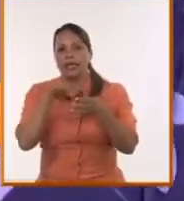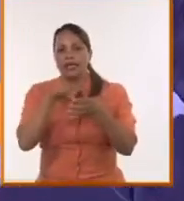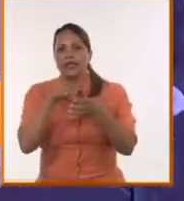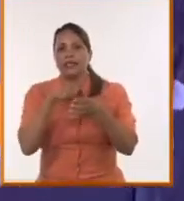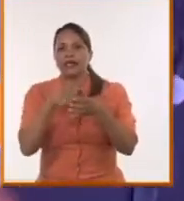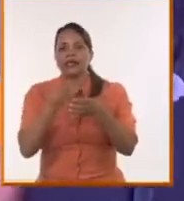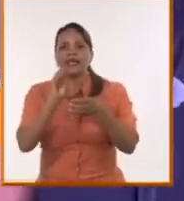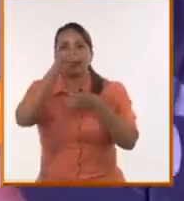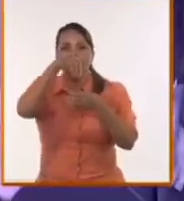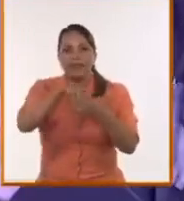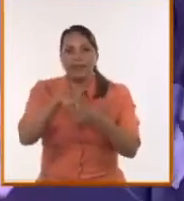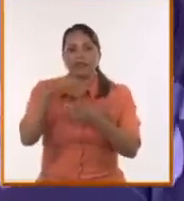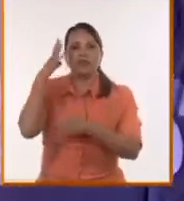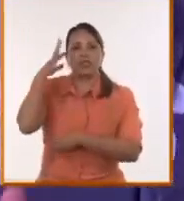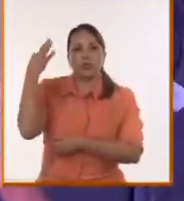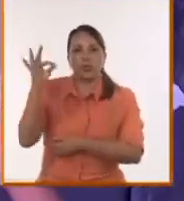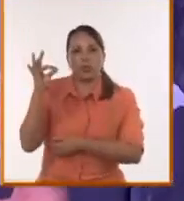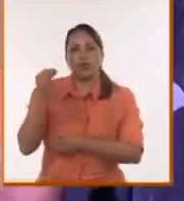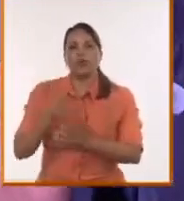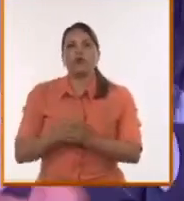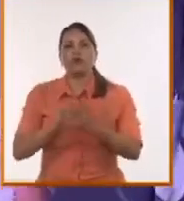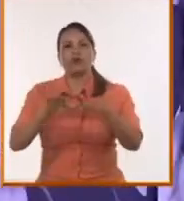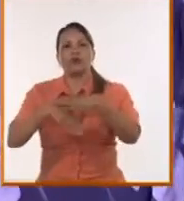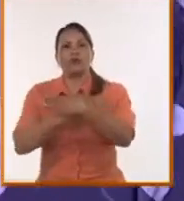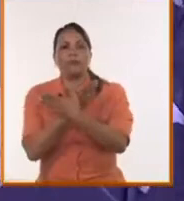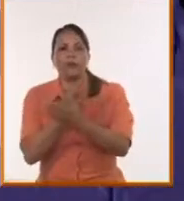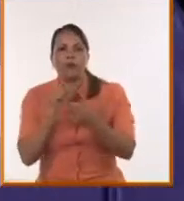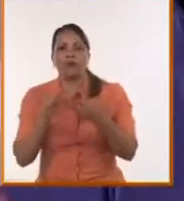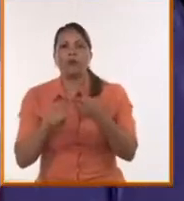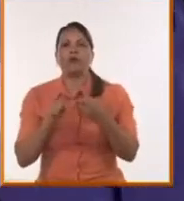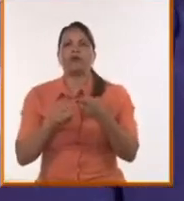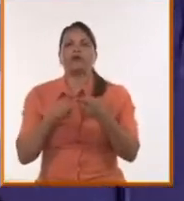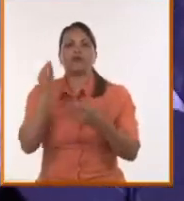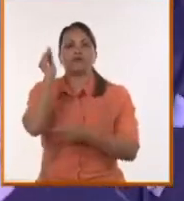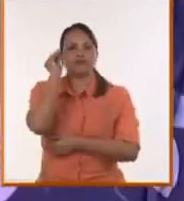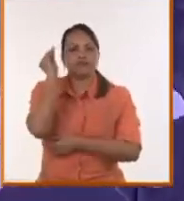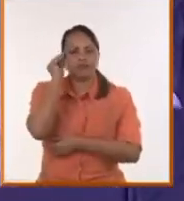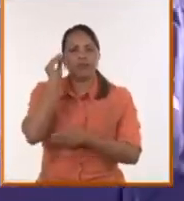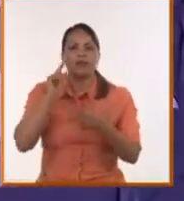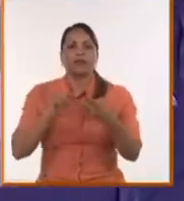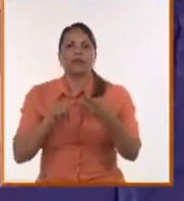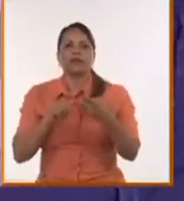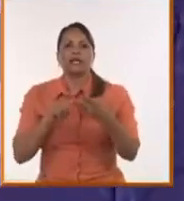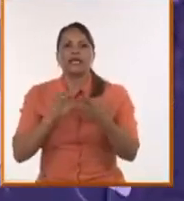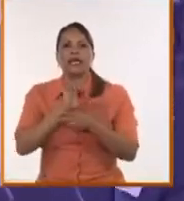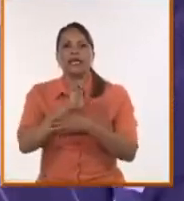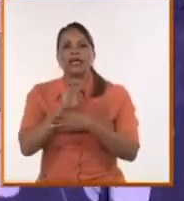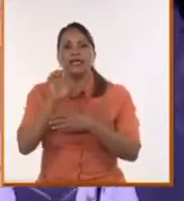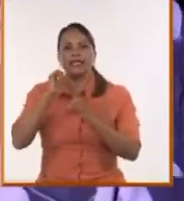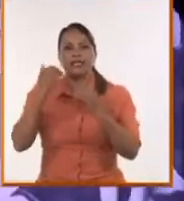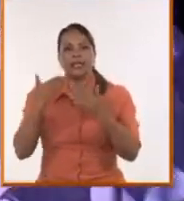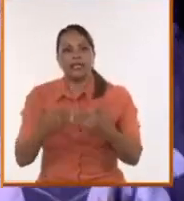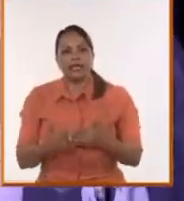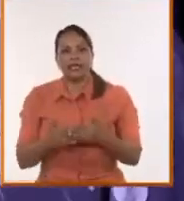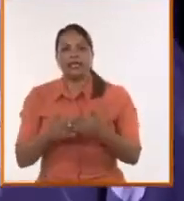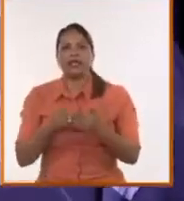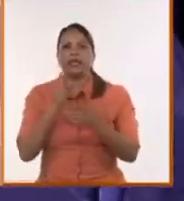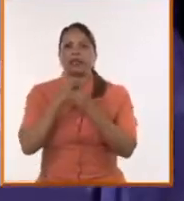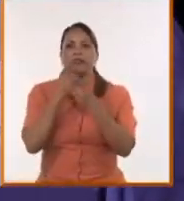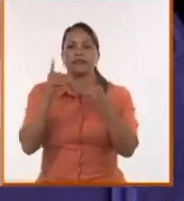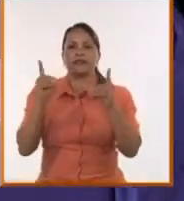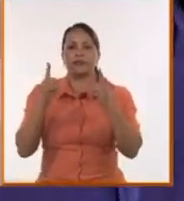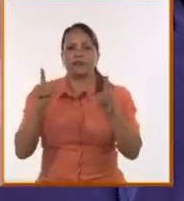lo psicológico, lo simbólico, que abarca el conocimiento, que abarca la estética, que abarca la democracia,